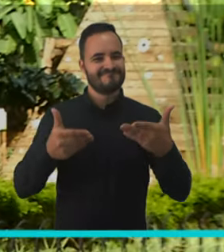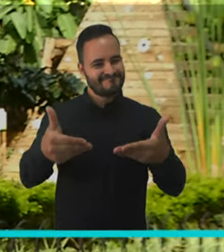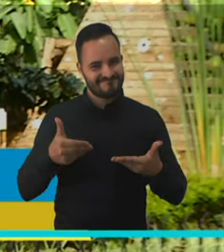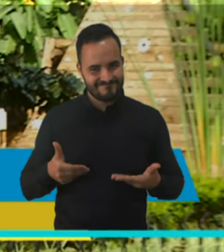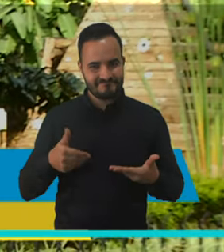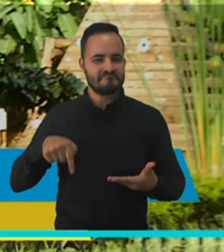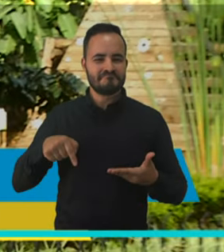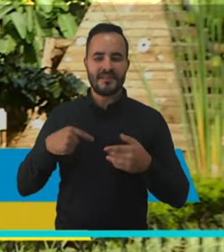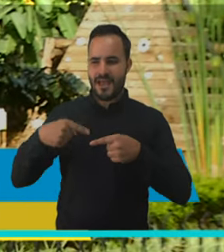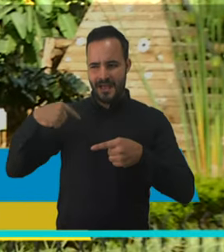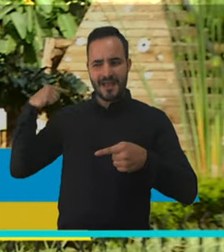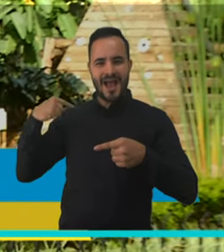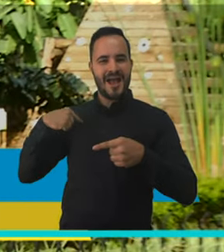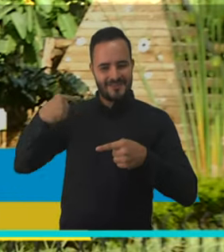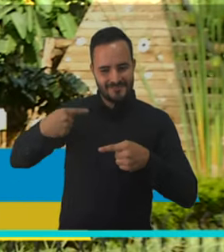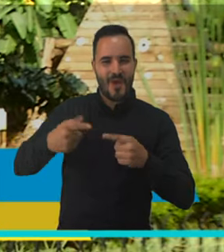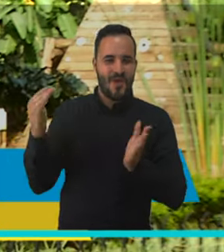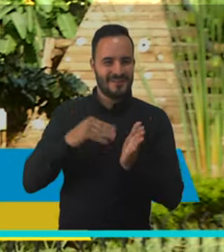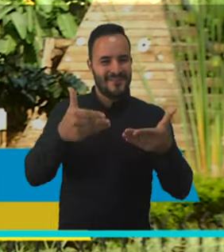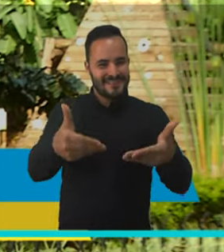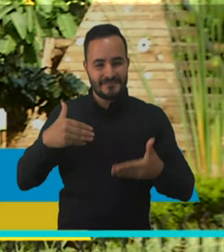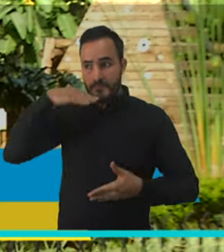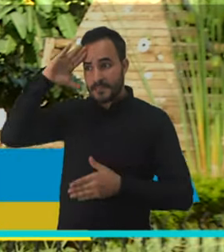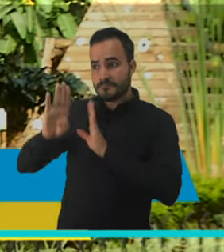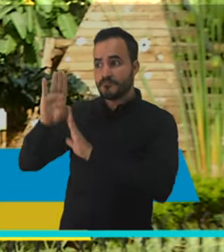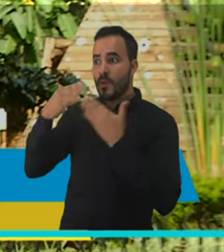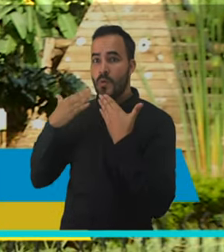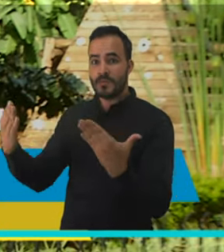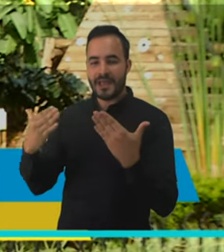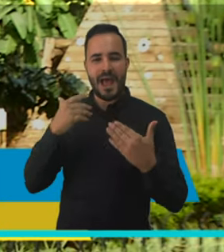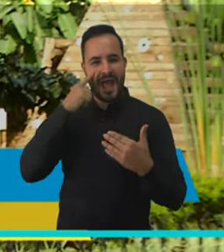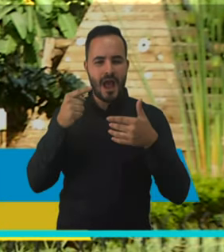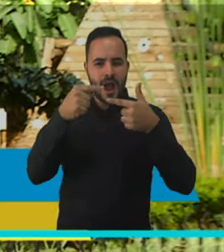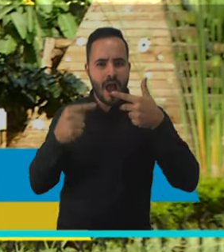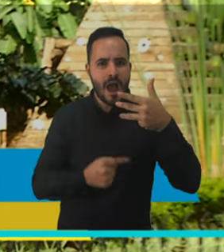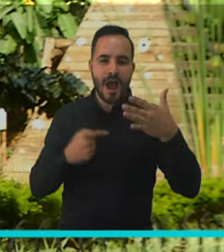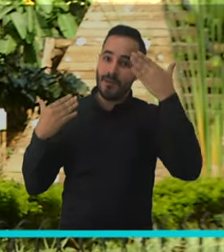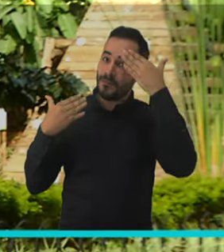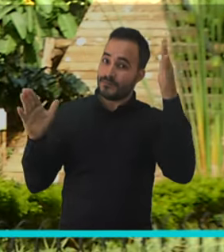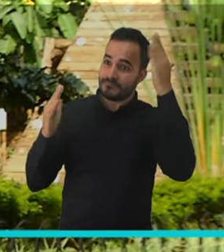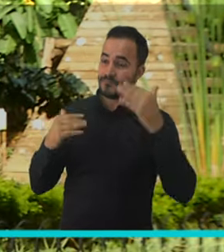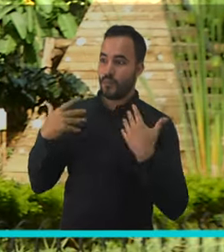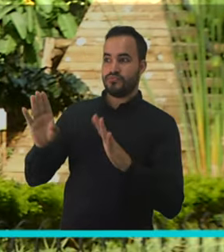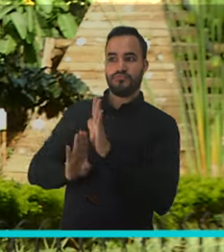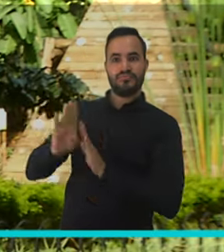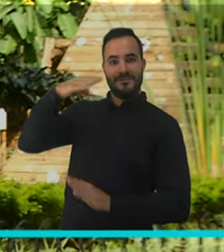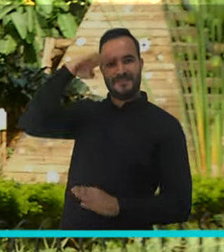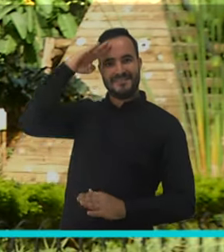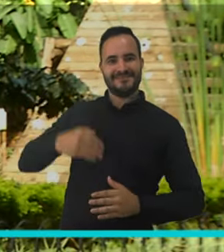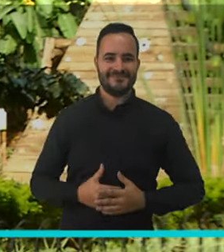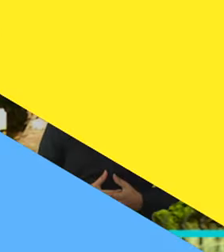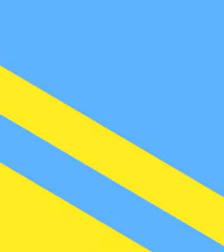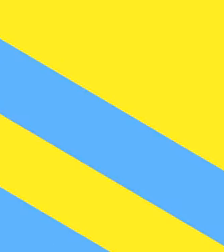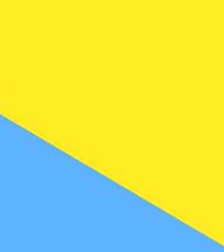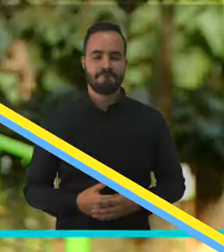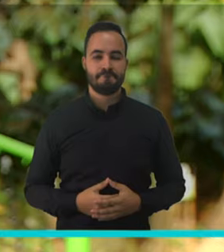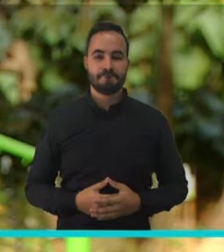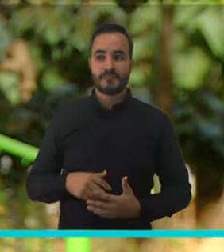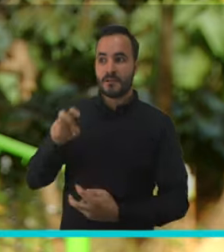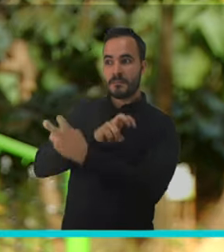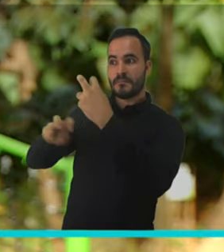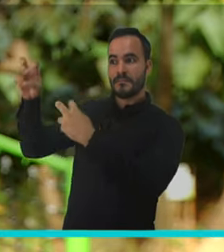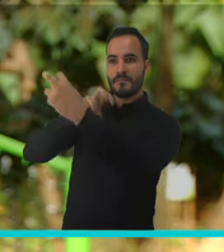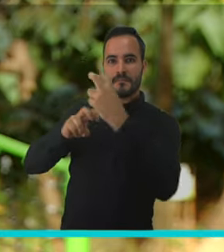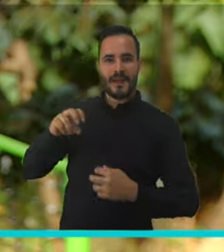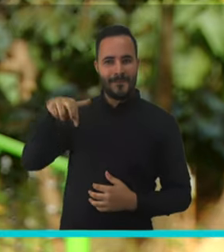Bienvenidos a una nueva emisión de Medellín Conecta TV. Aquí conocerán los hechos y las historias más destacadas de nuestra Medellín Futuro. La